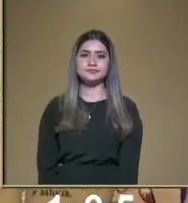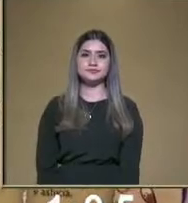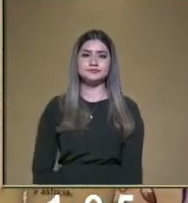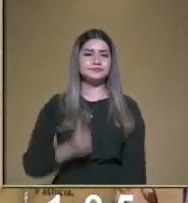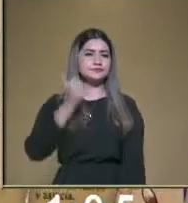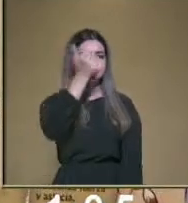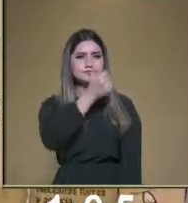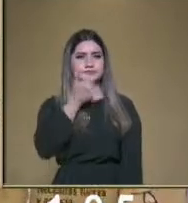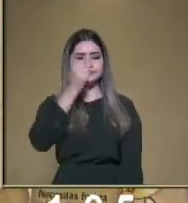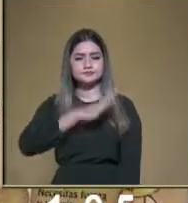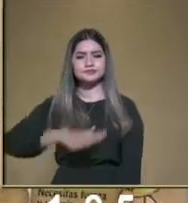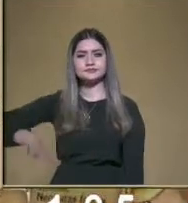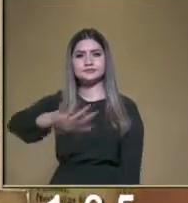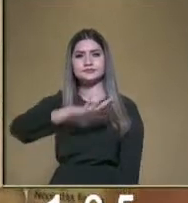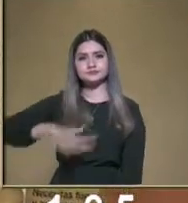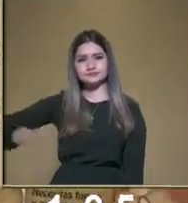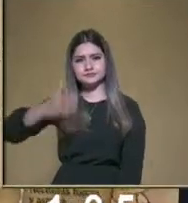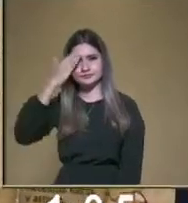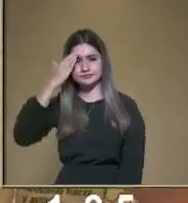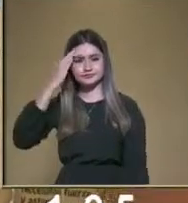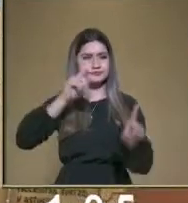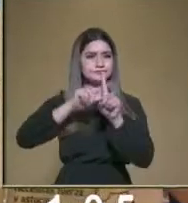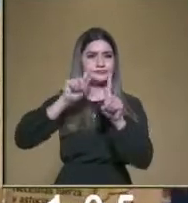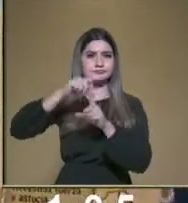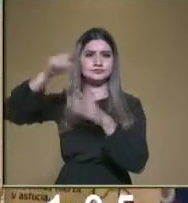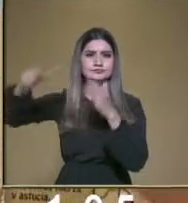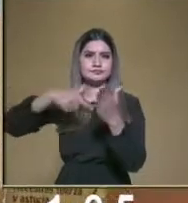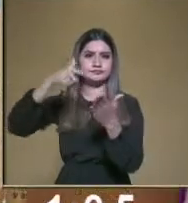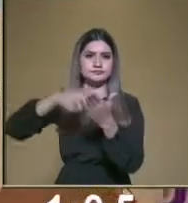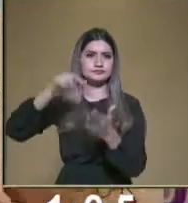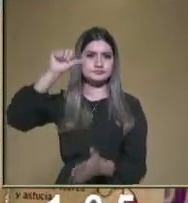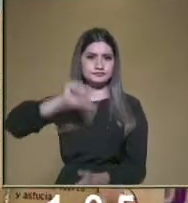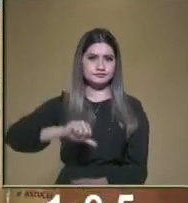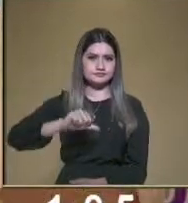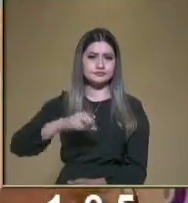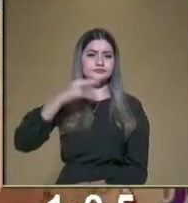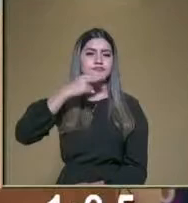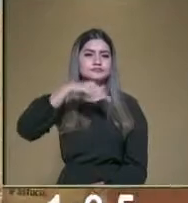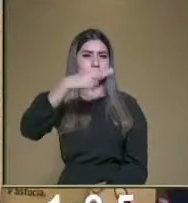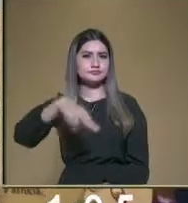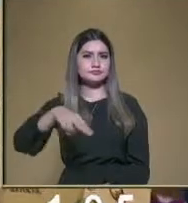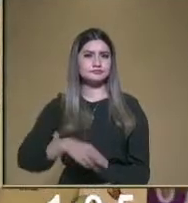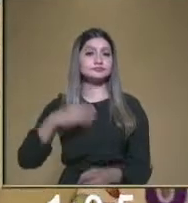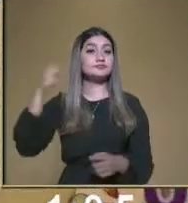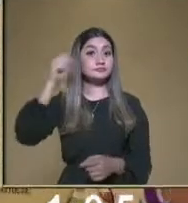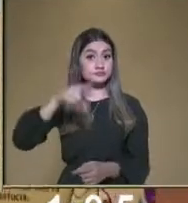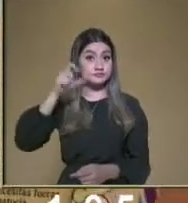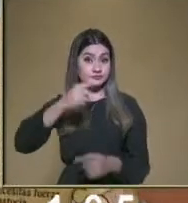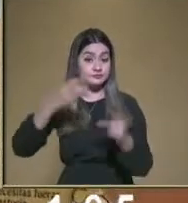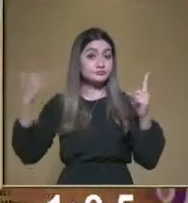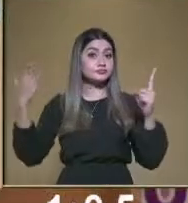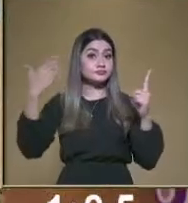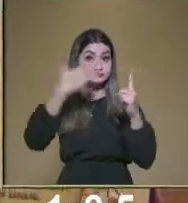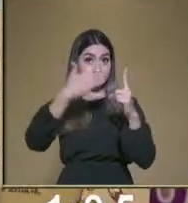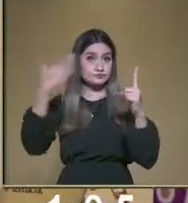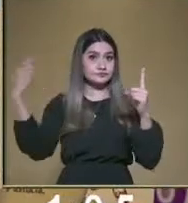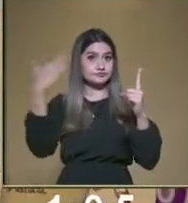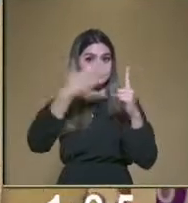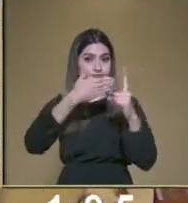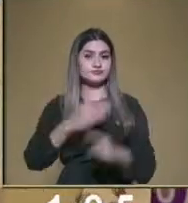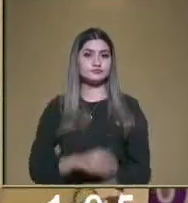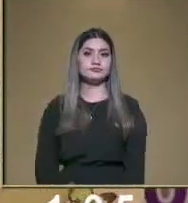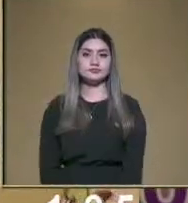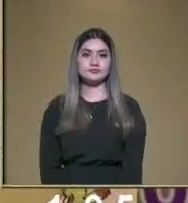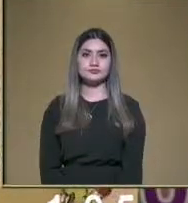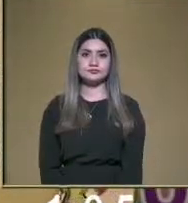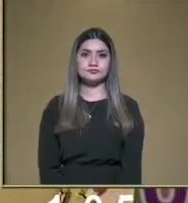los niños, las niñas van a ir conociendo esos inframundos en la lengua náhuatl. ¿Y en qué consiste? Tiene retos, ¿verdad? ¿Por qué me tengo que regresar? ¿Por qué tengo que